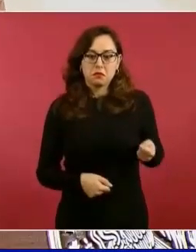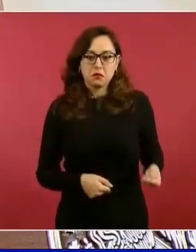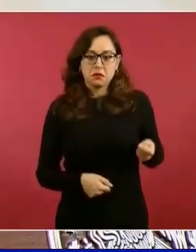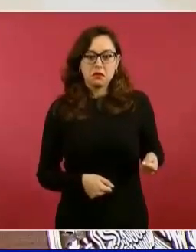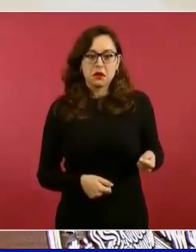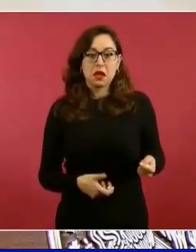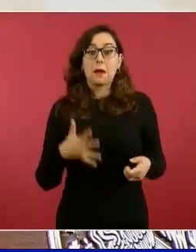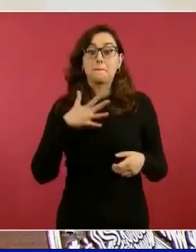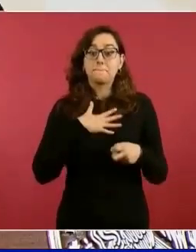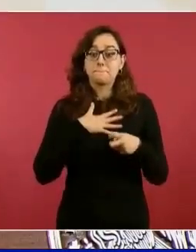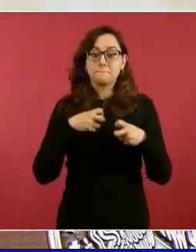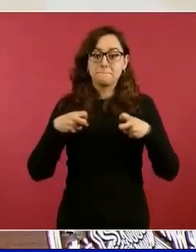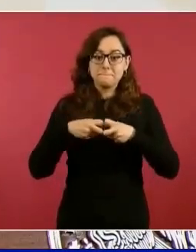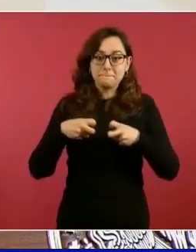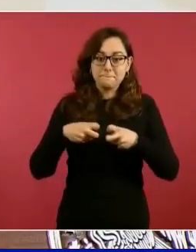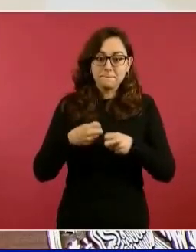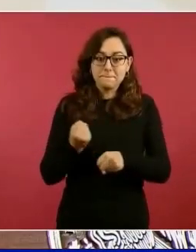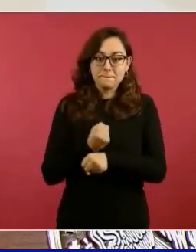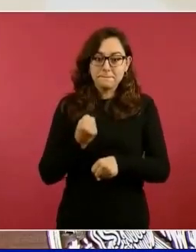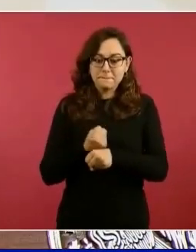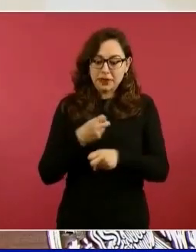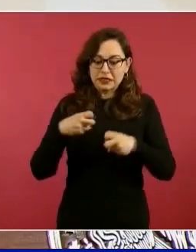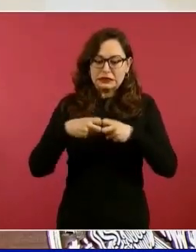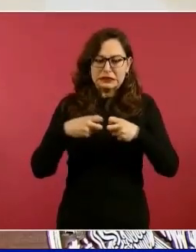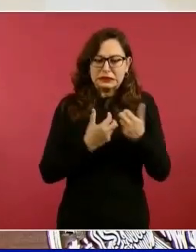mi trofeo, ya habíamos llegado.